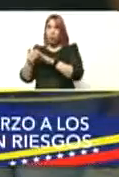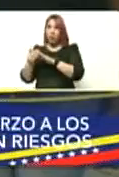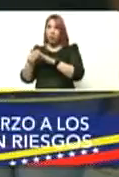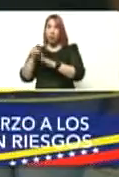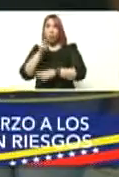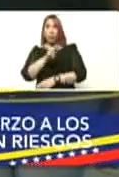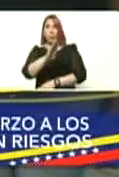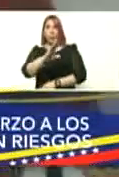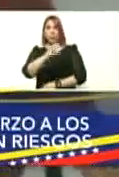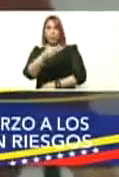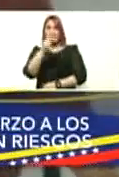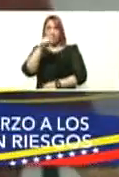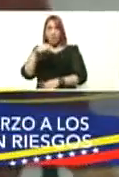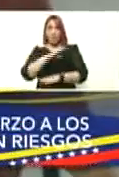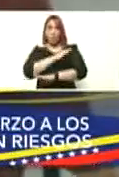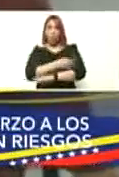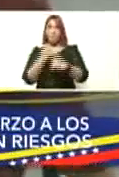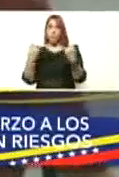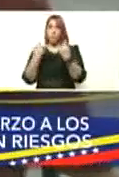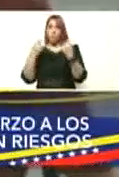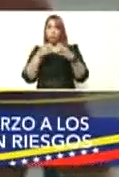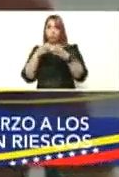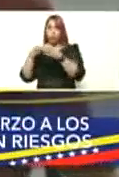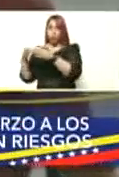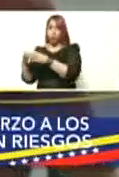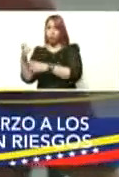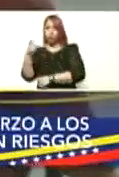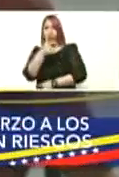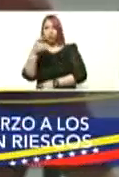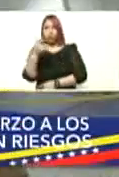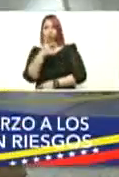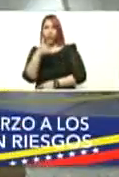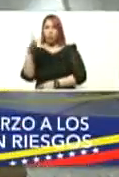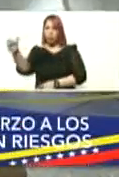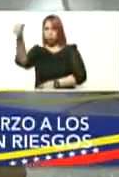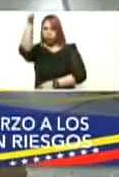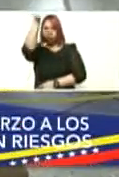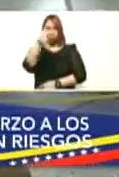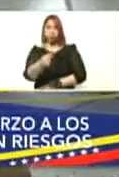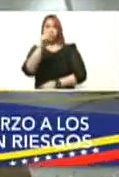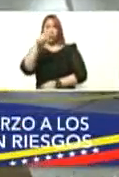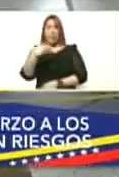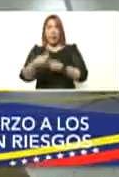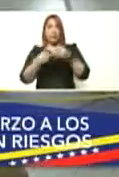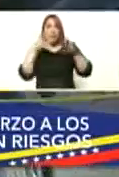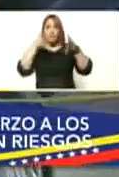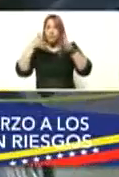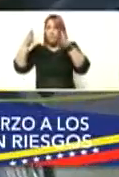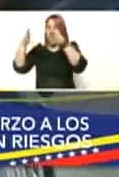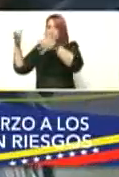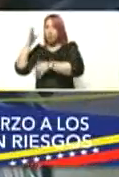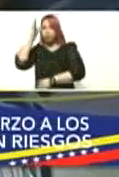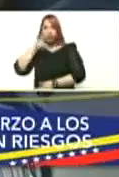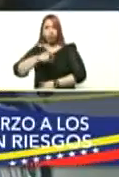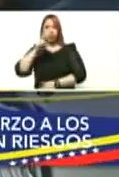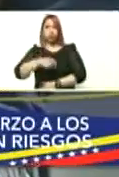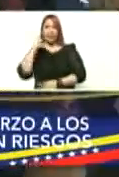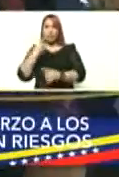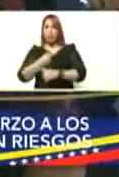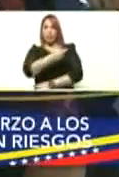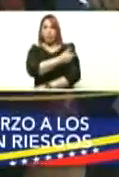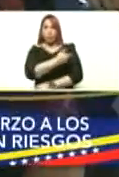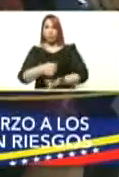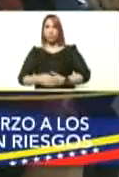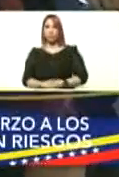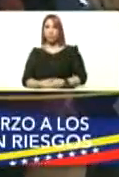UVC con el poder popular organizado para buscarlos y tratar de generar la conciencia de la necesidad de colocarse la vacunación